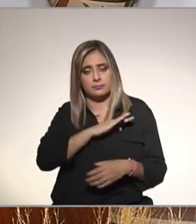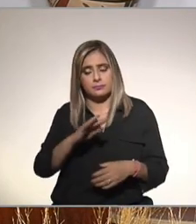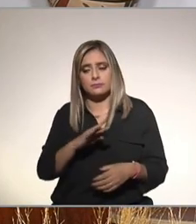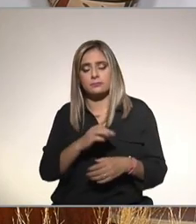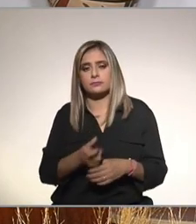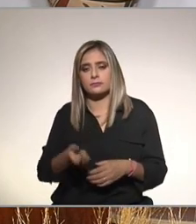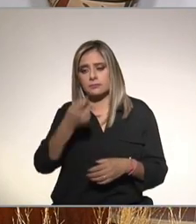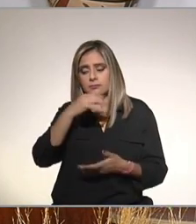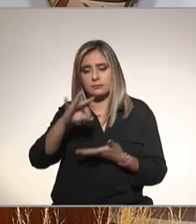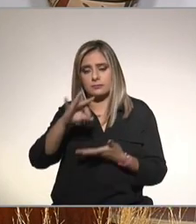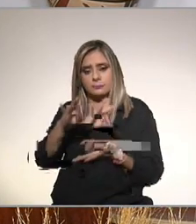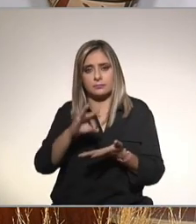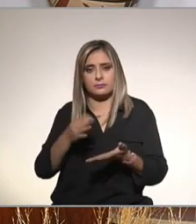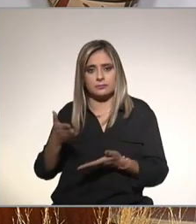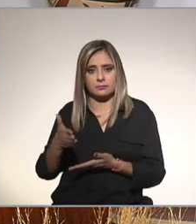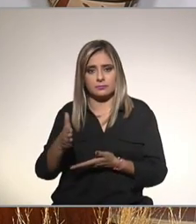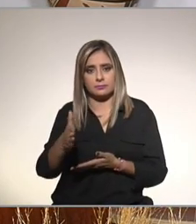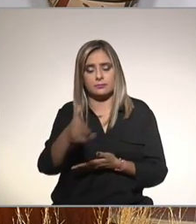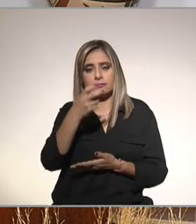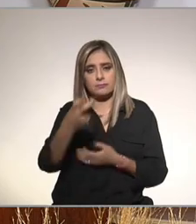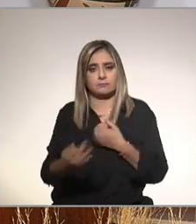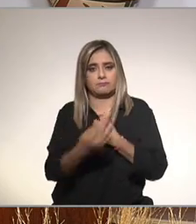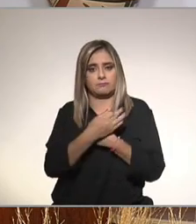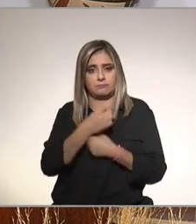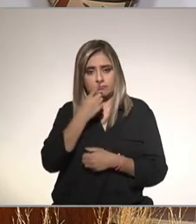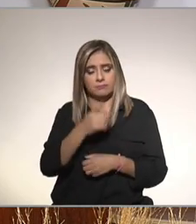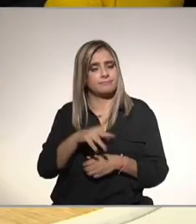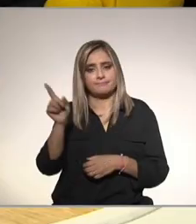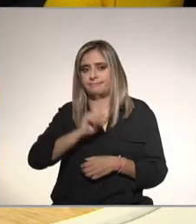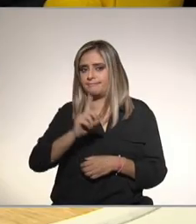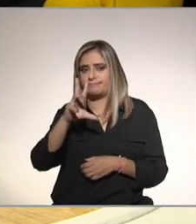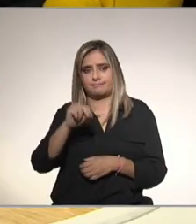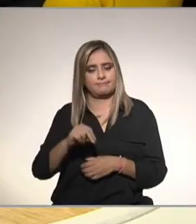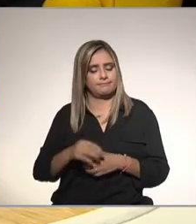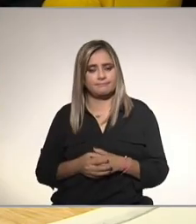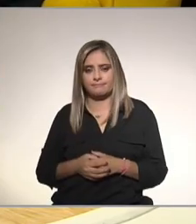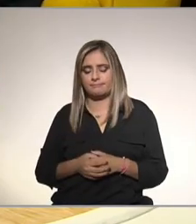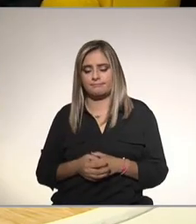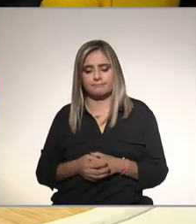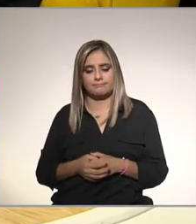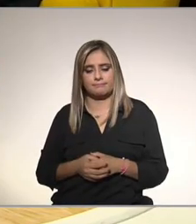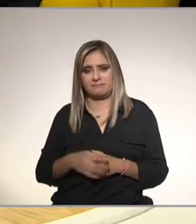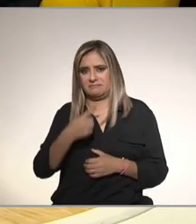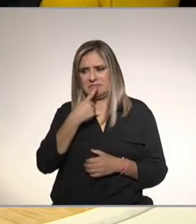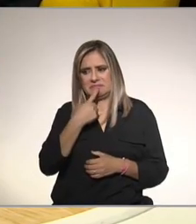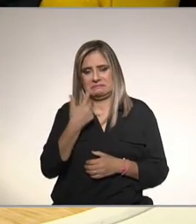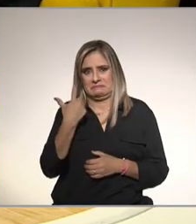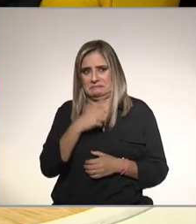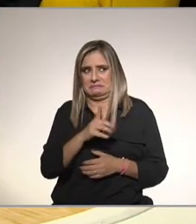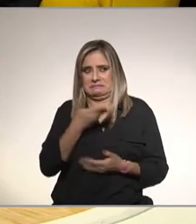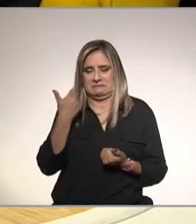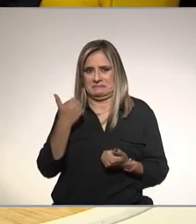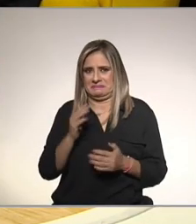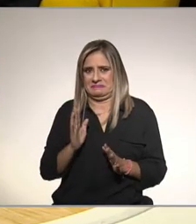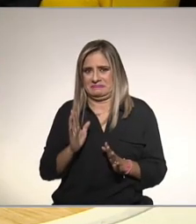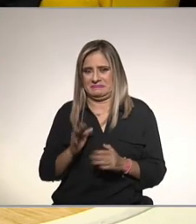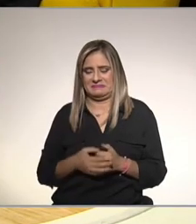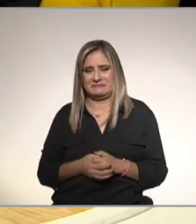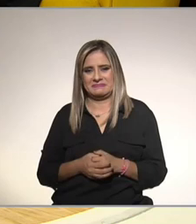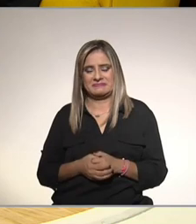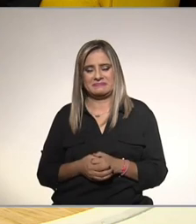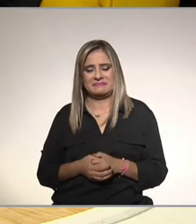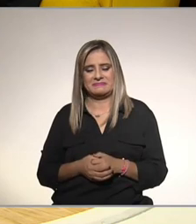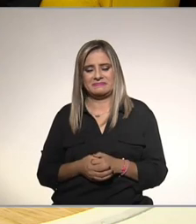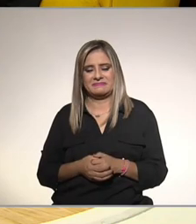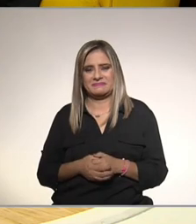tratamiento el aceite de pescado? me dijeron que era mejor no no no sé qué tal sepa además sí pero no nos sirve